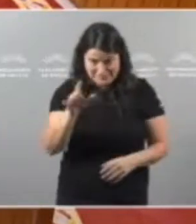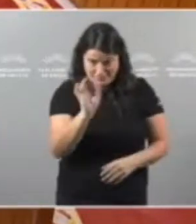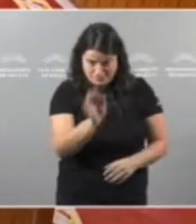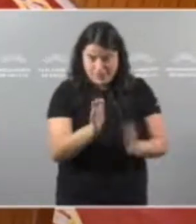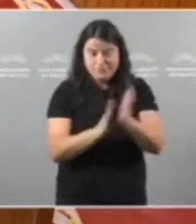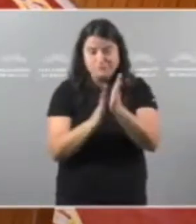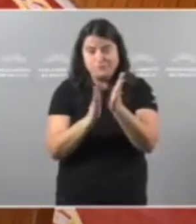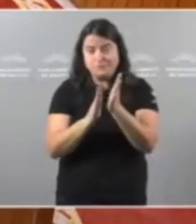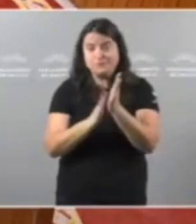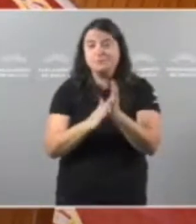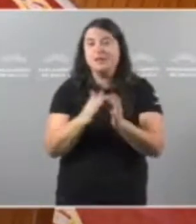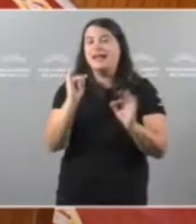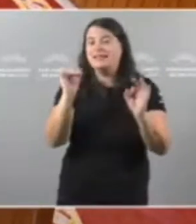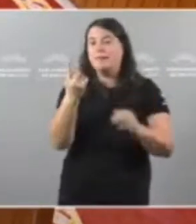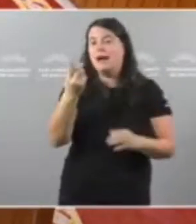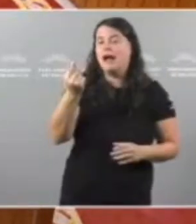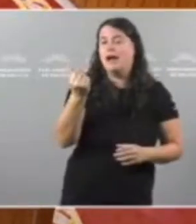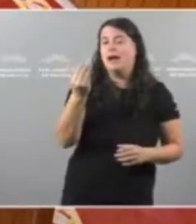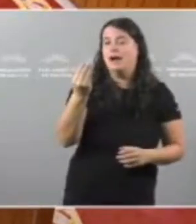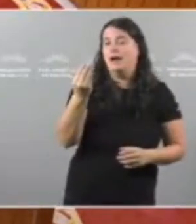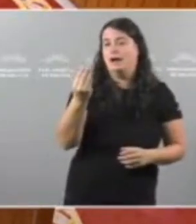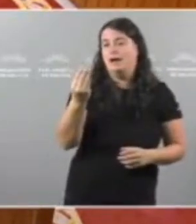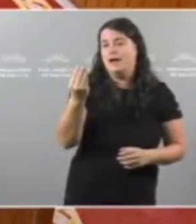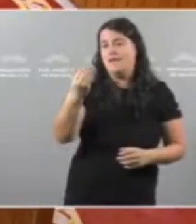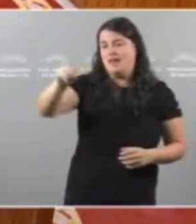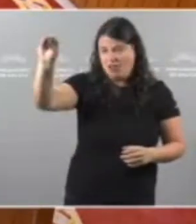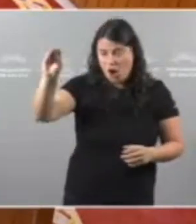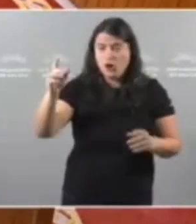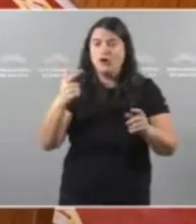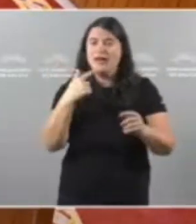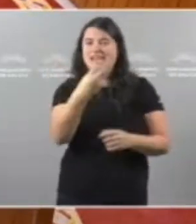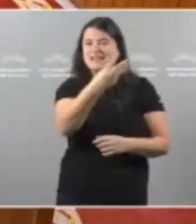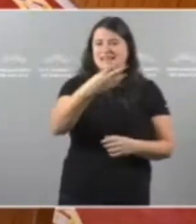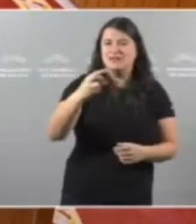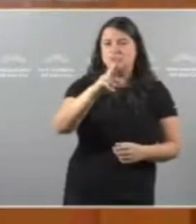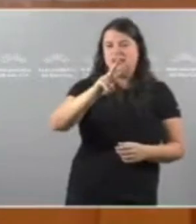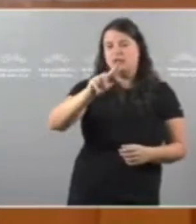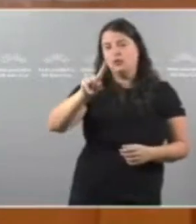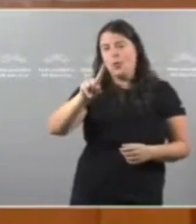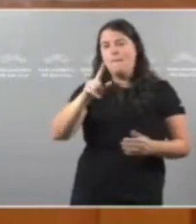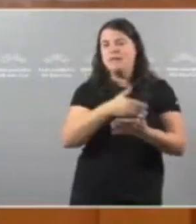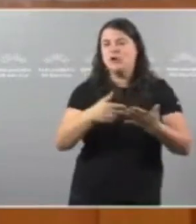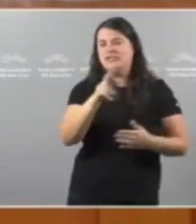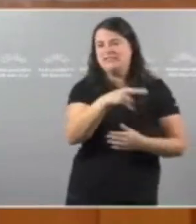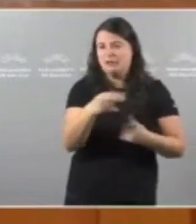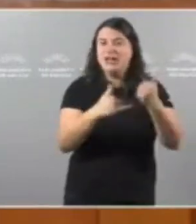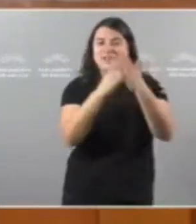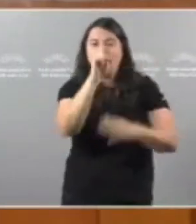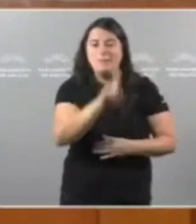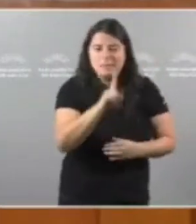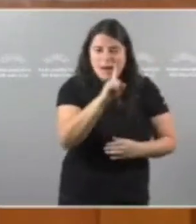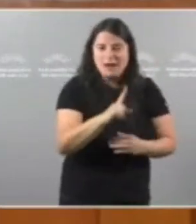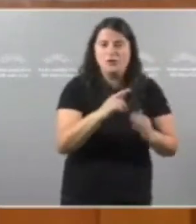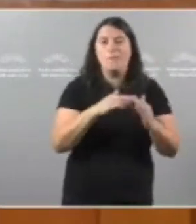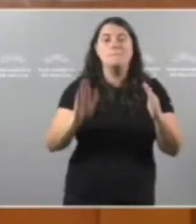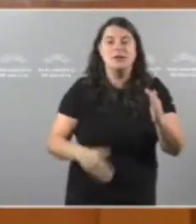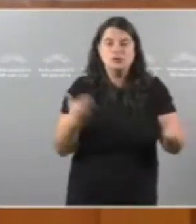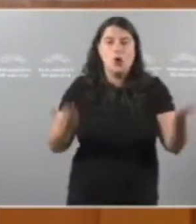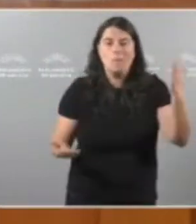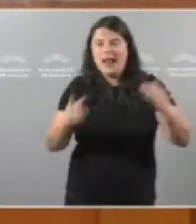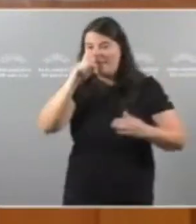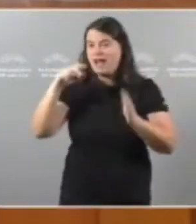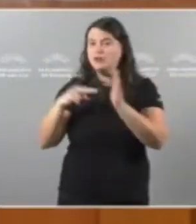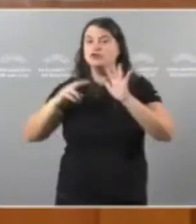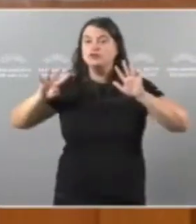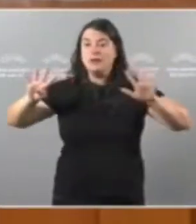a inflación A atención primaria ten 321 millóns de euros menos que en 2009 E quero lembrarles que daquela